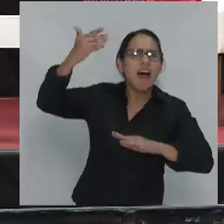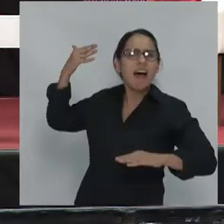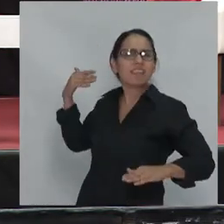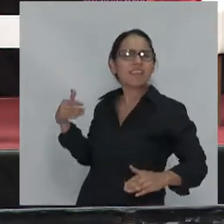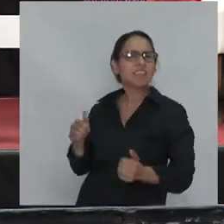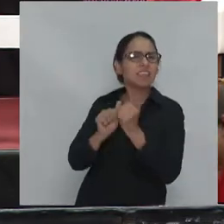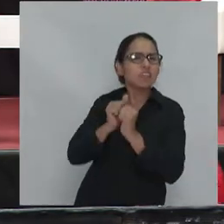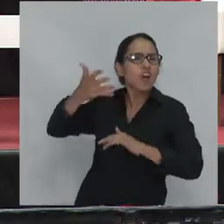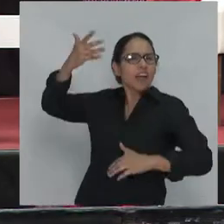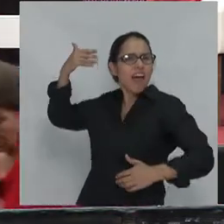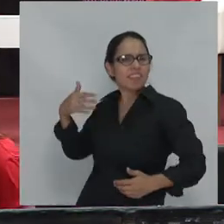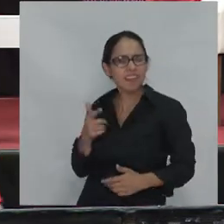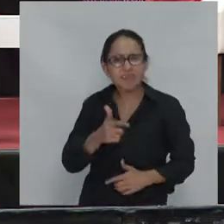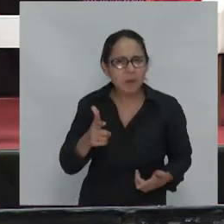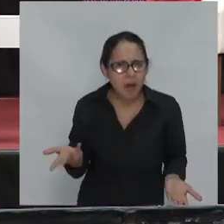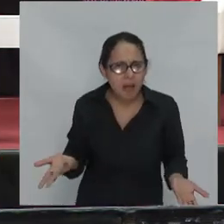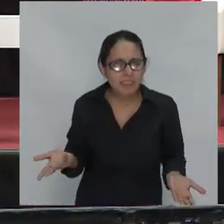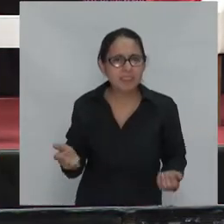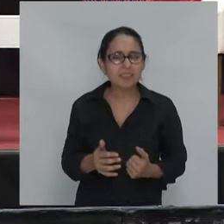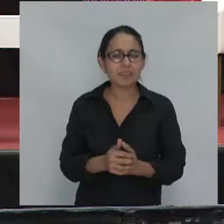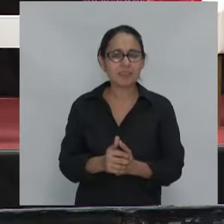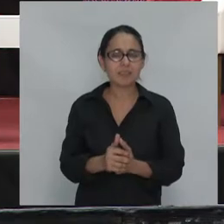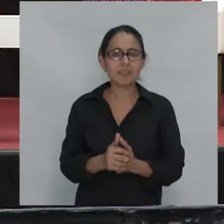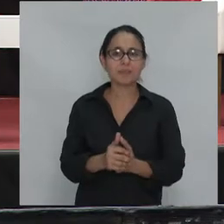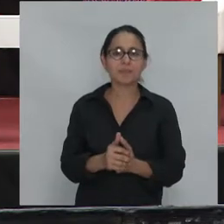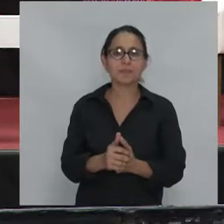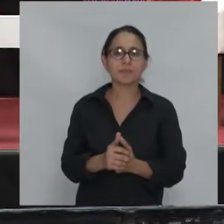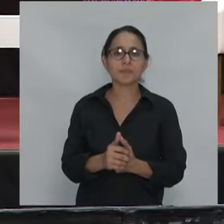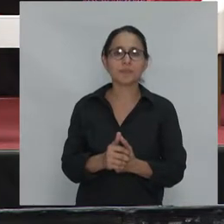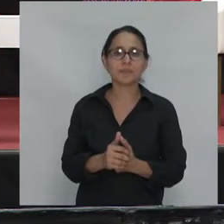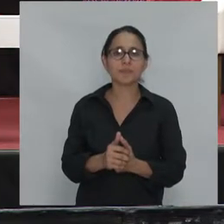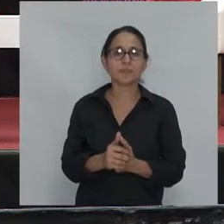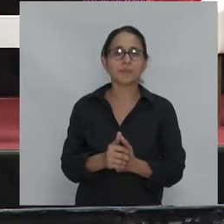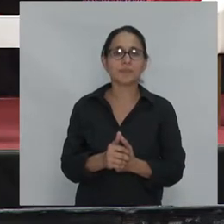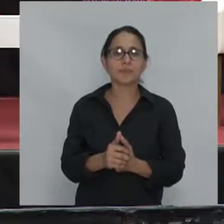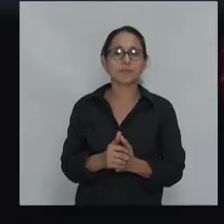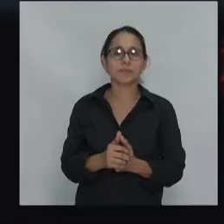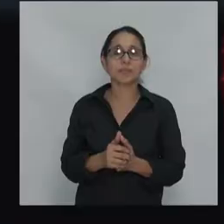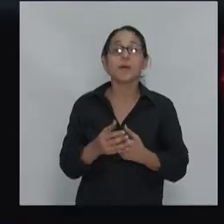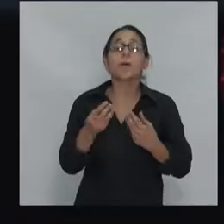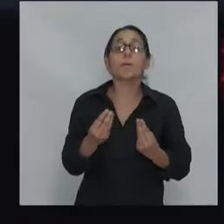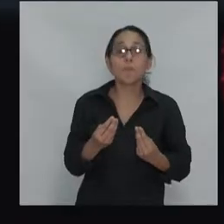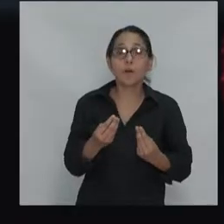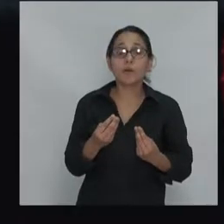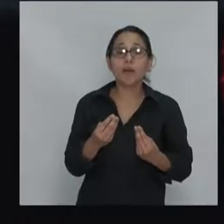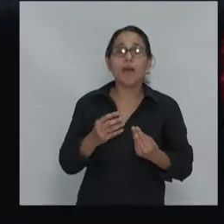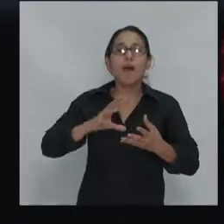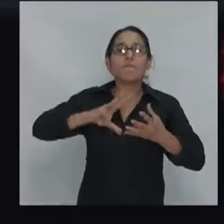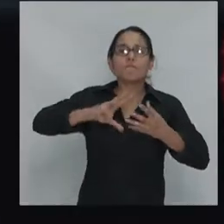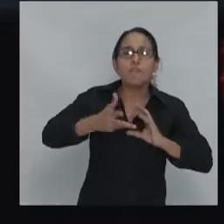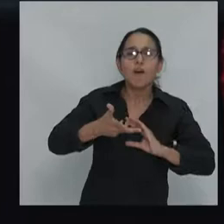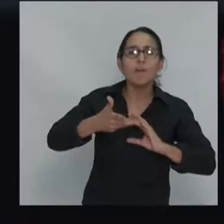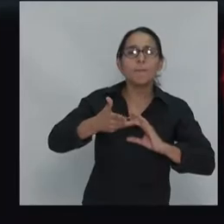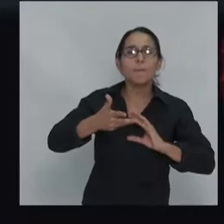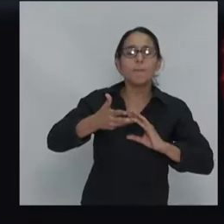¿por qué? ¿por qué? se usan los métodos de destrucción